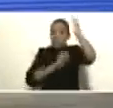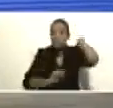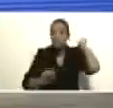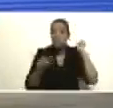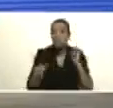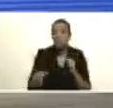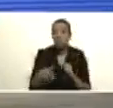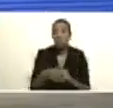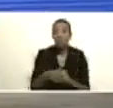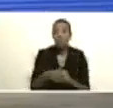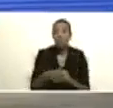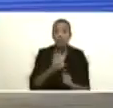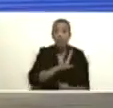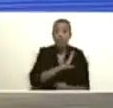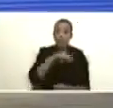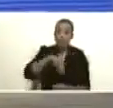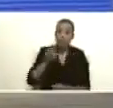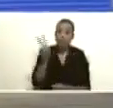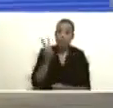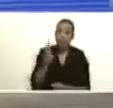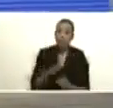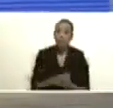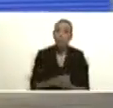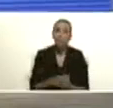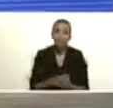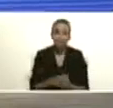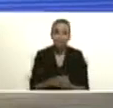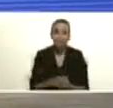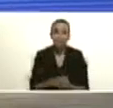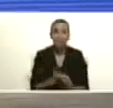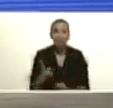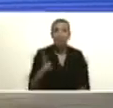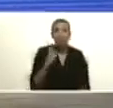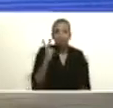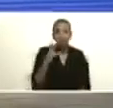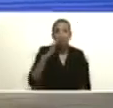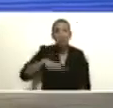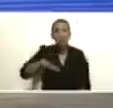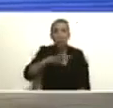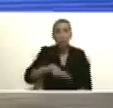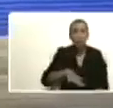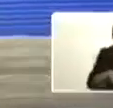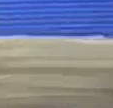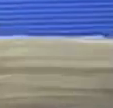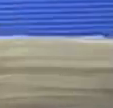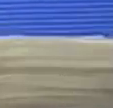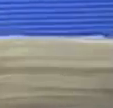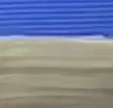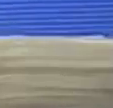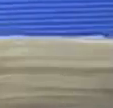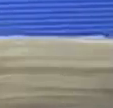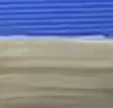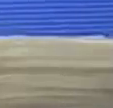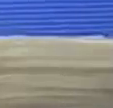de nuestro país este acto de unión nacional